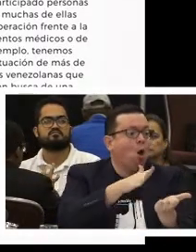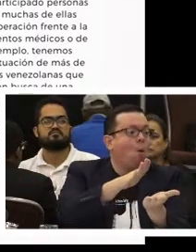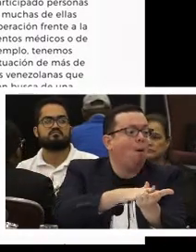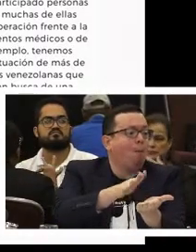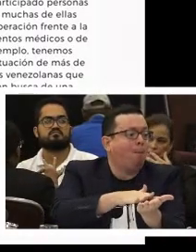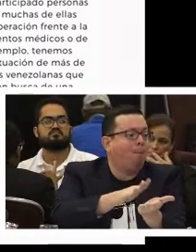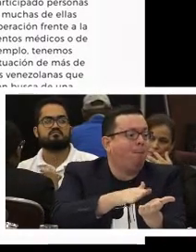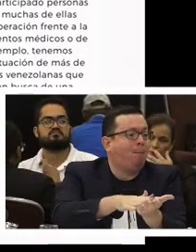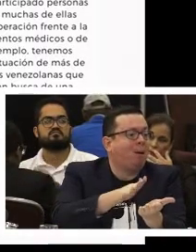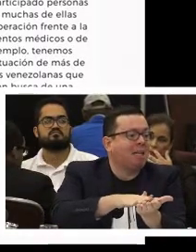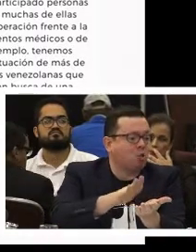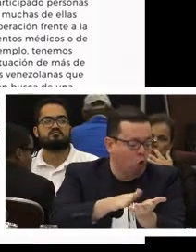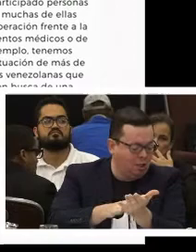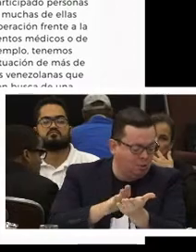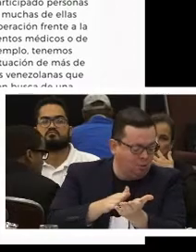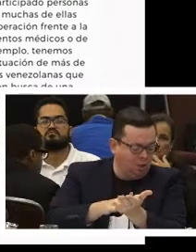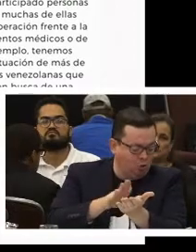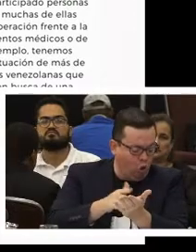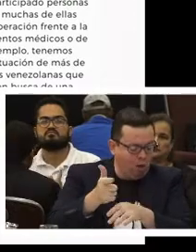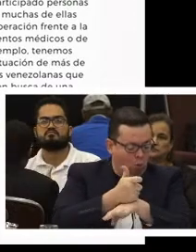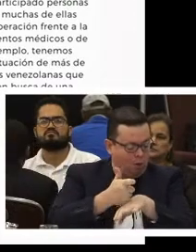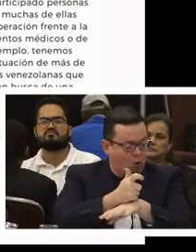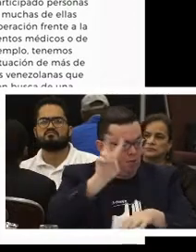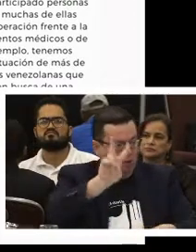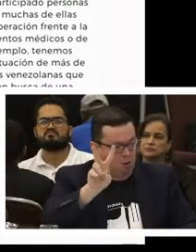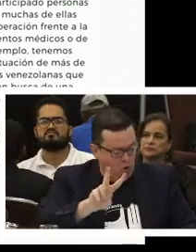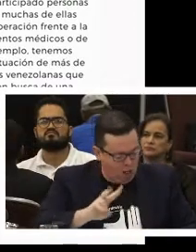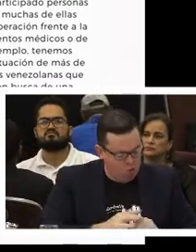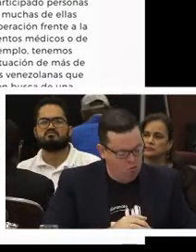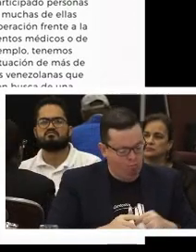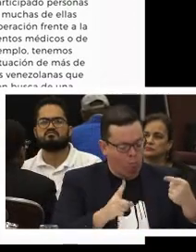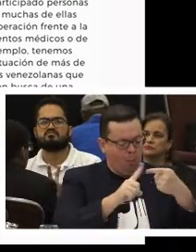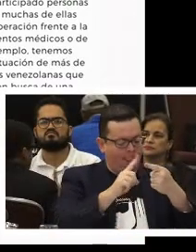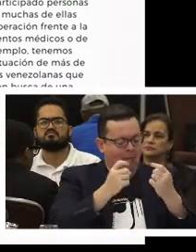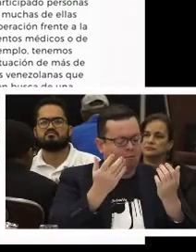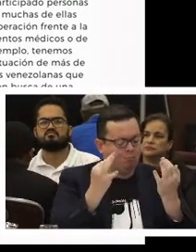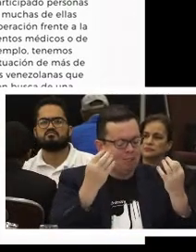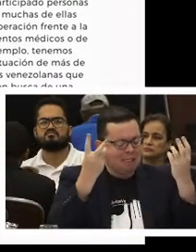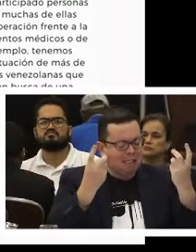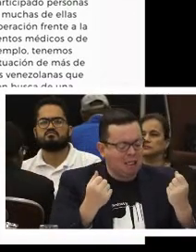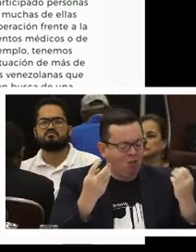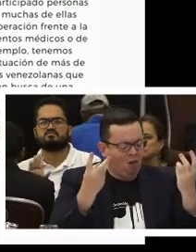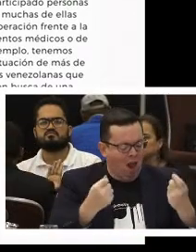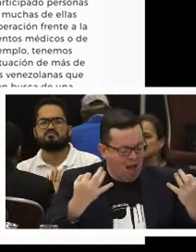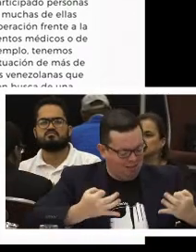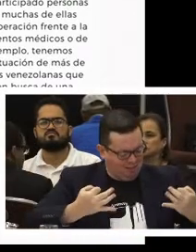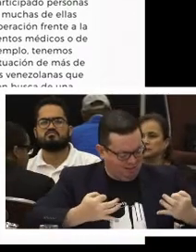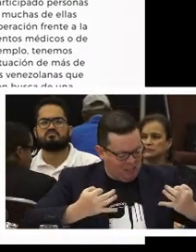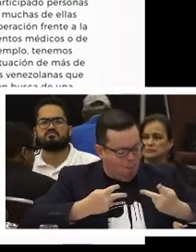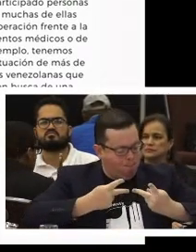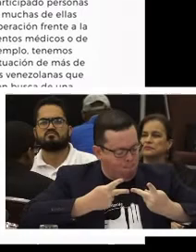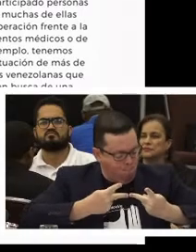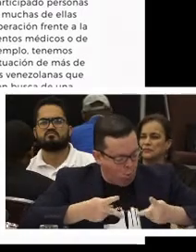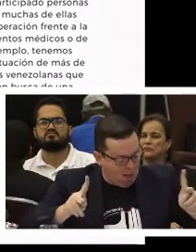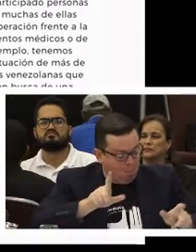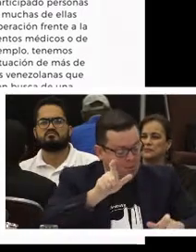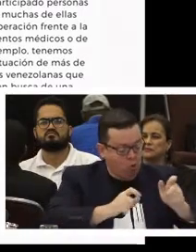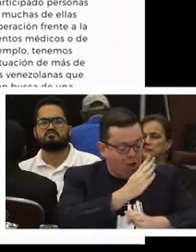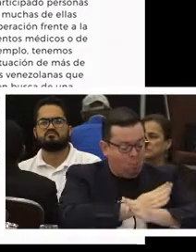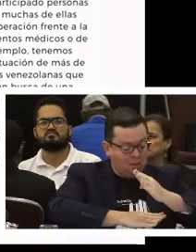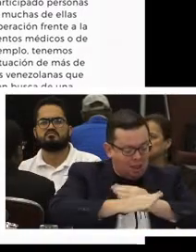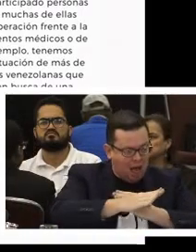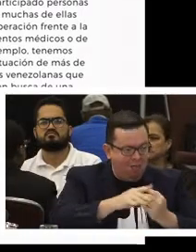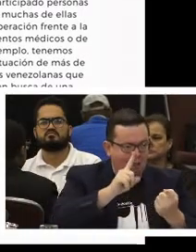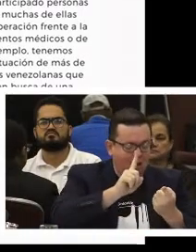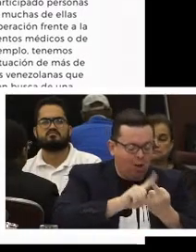Con respecto a las migraciones, la diáspora venezolana, según algunas organizaciones, apuntan a más de 4 millones de personas migrantes. Sin embargo, he podido